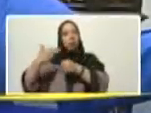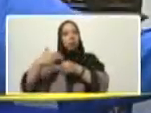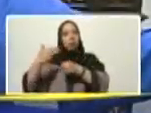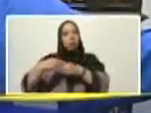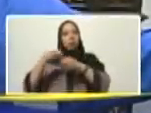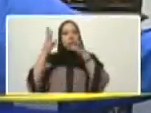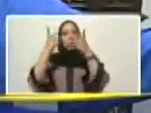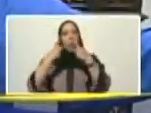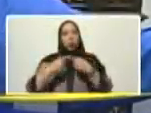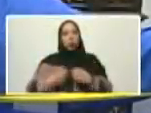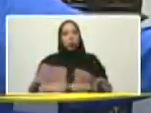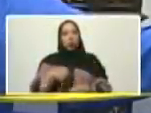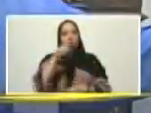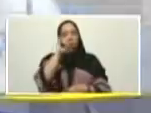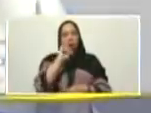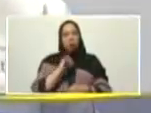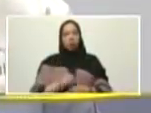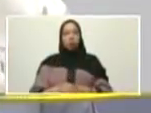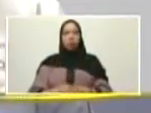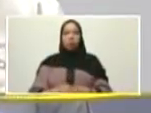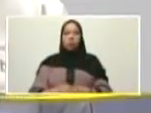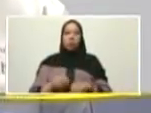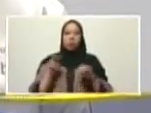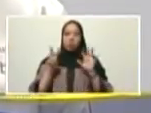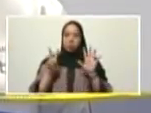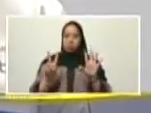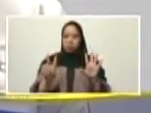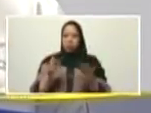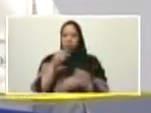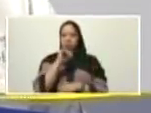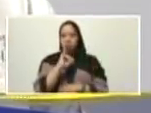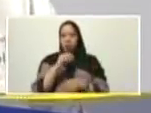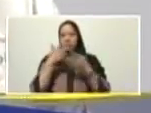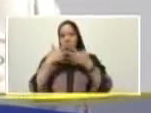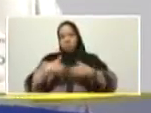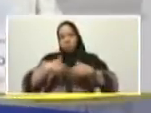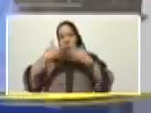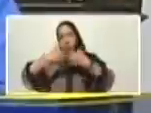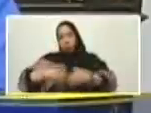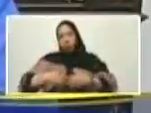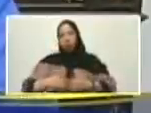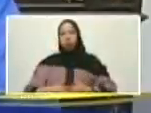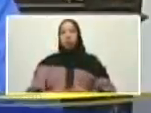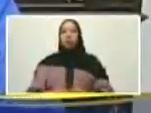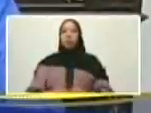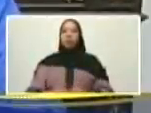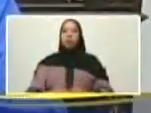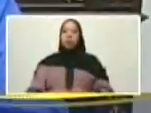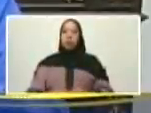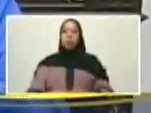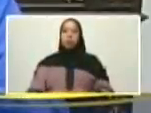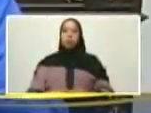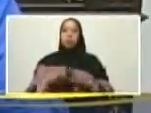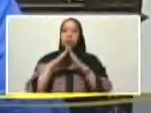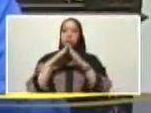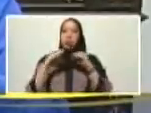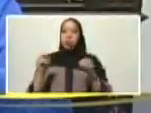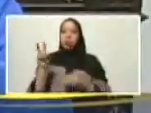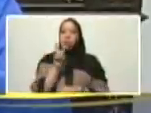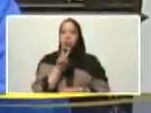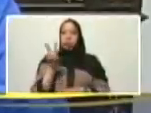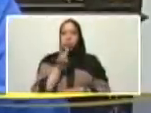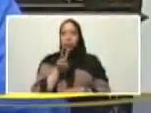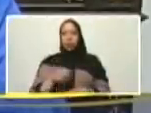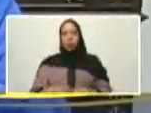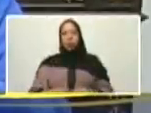industrias de Petro Casa tenemos? tenemos 7 plantas productivas 7 plantas productivas en todo el país y hemos dedicado